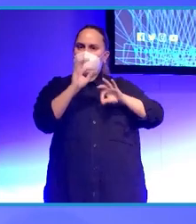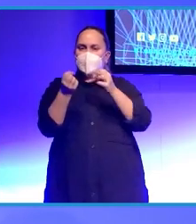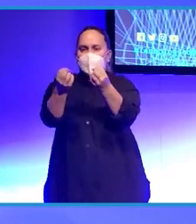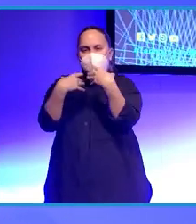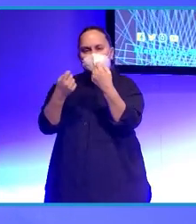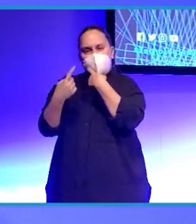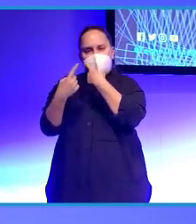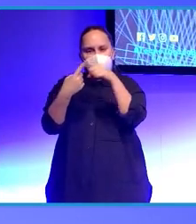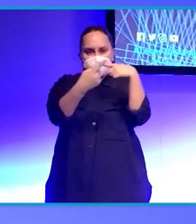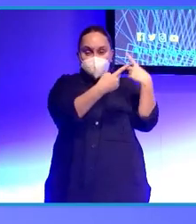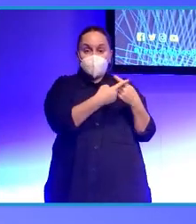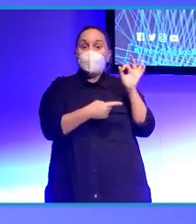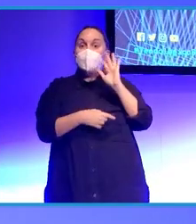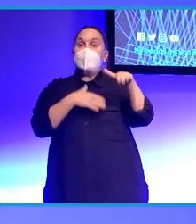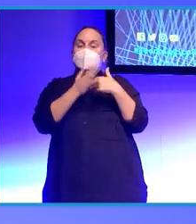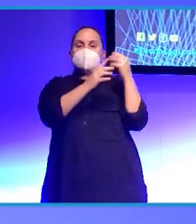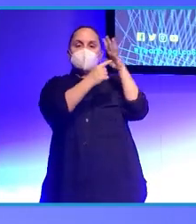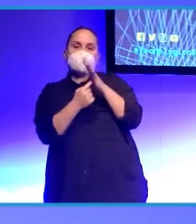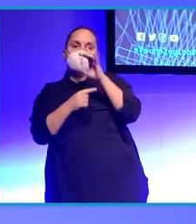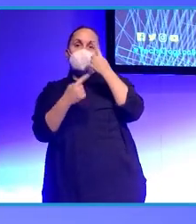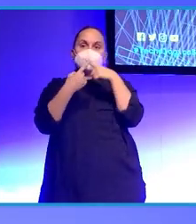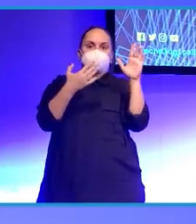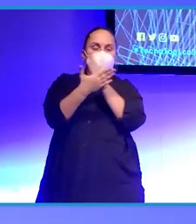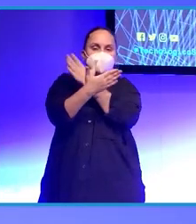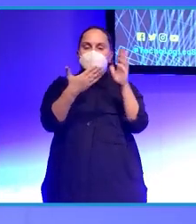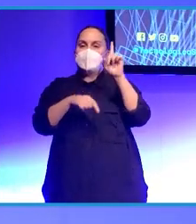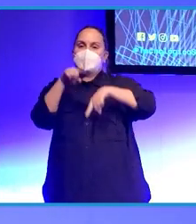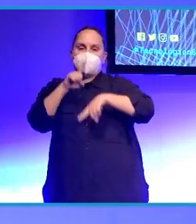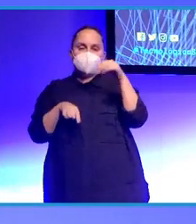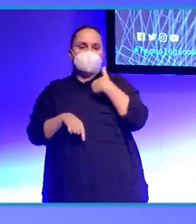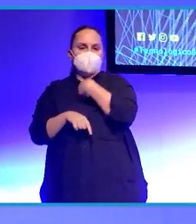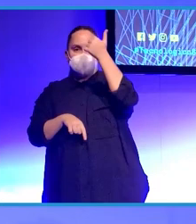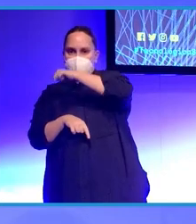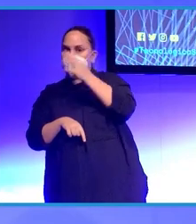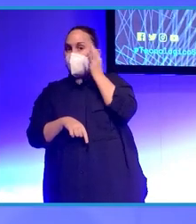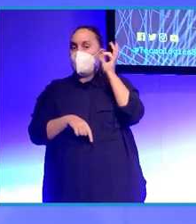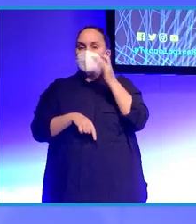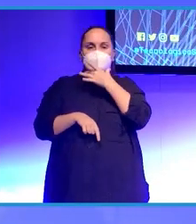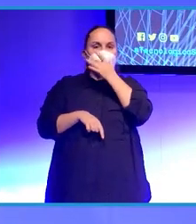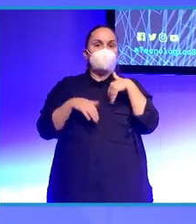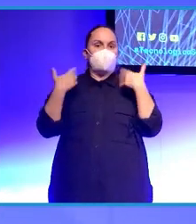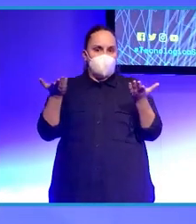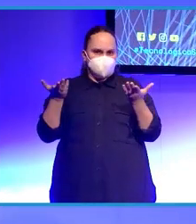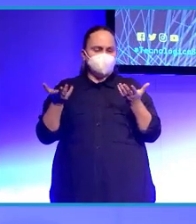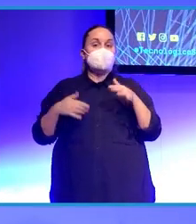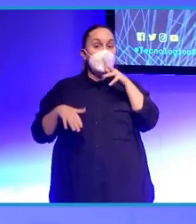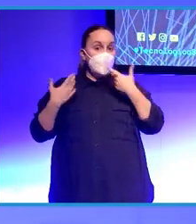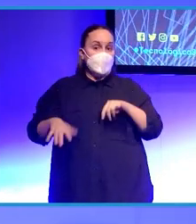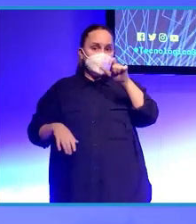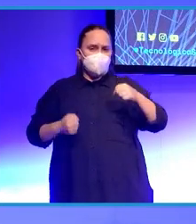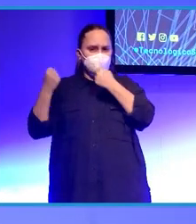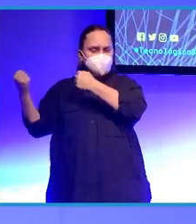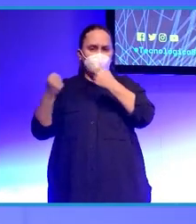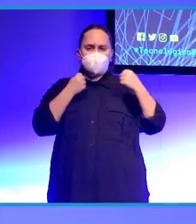discriminar por razón de género y etnia. Algunos especialistas en inteligencia artificial ya están investigando cómo